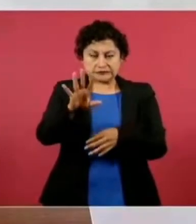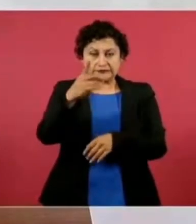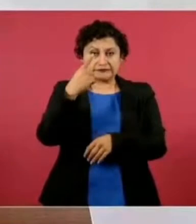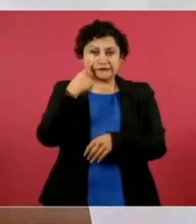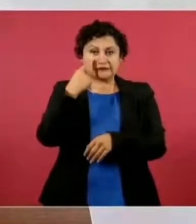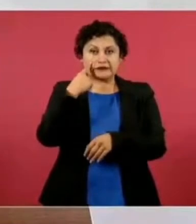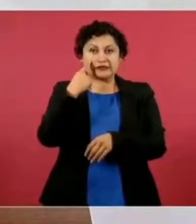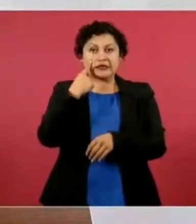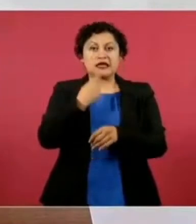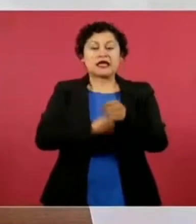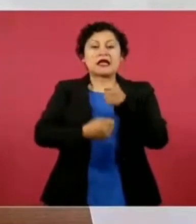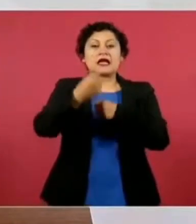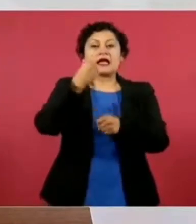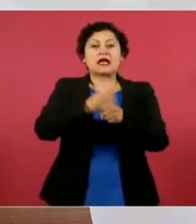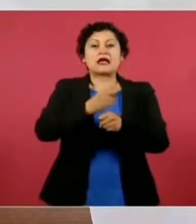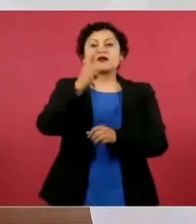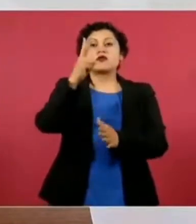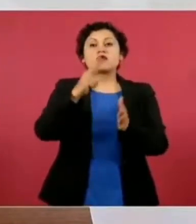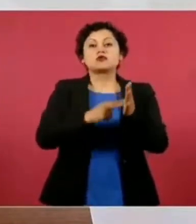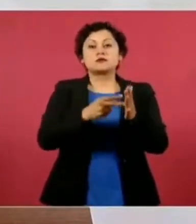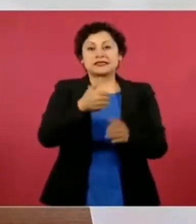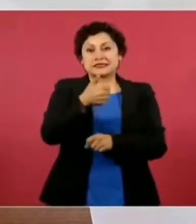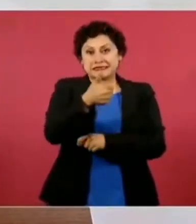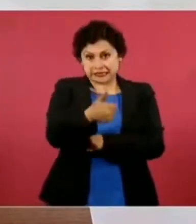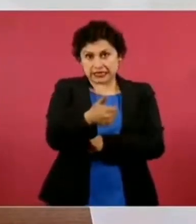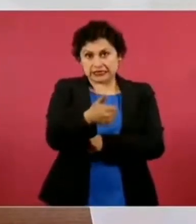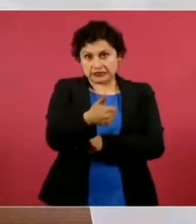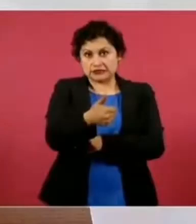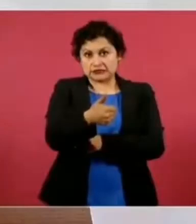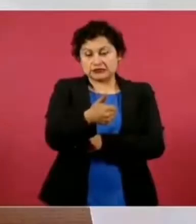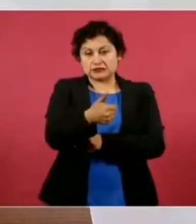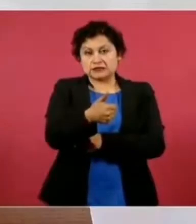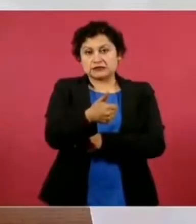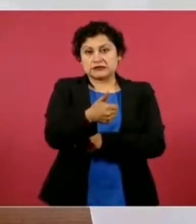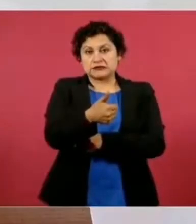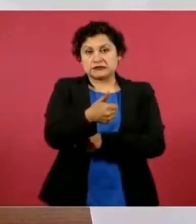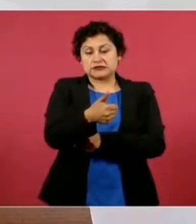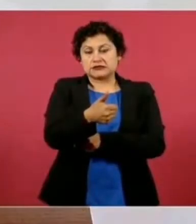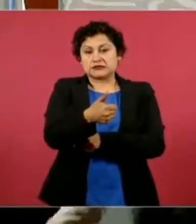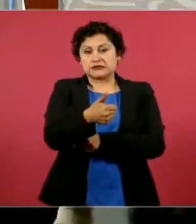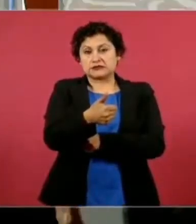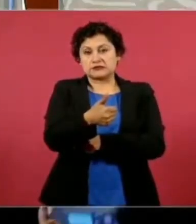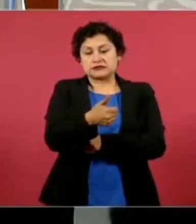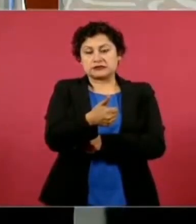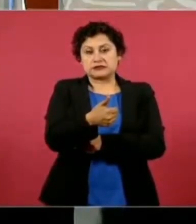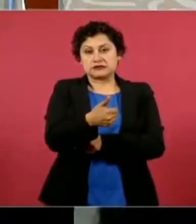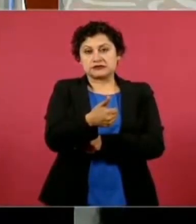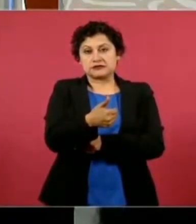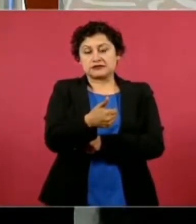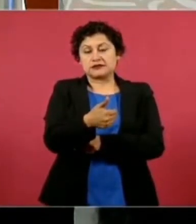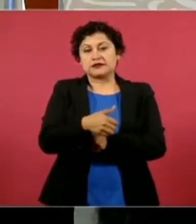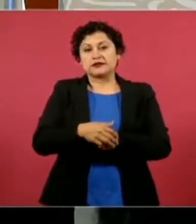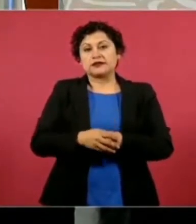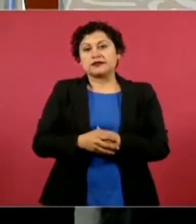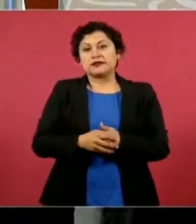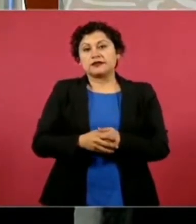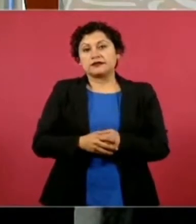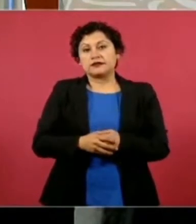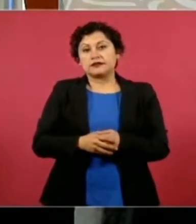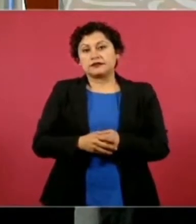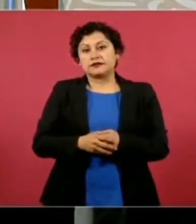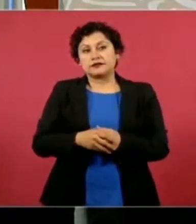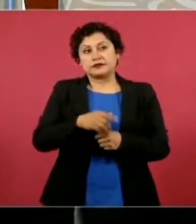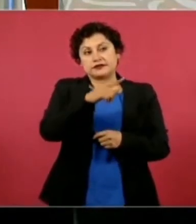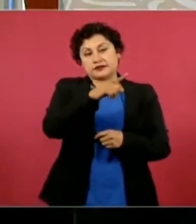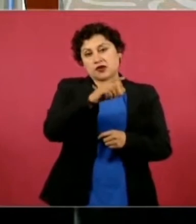distancié o nos distanciamos con Ili Ortiz